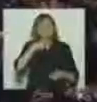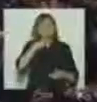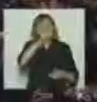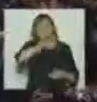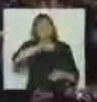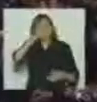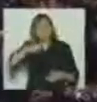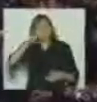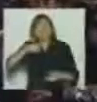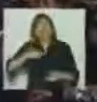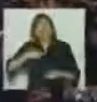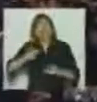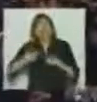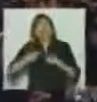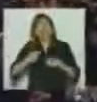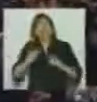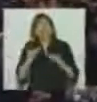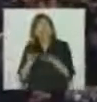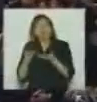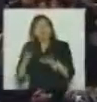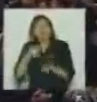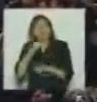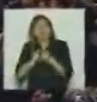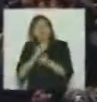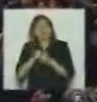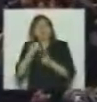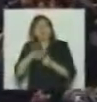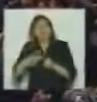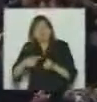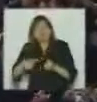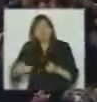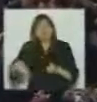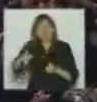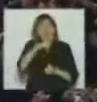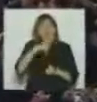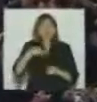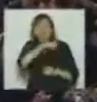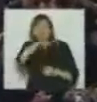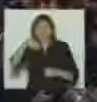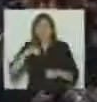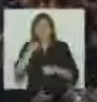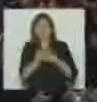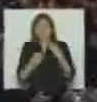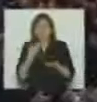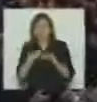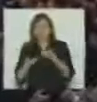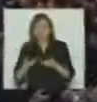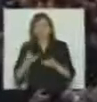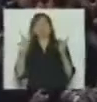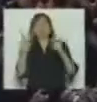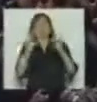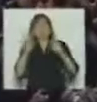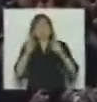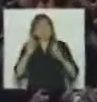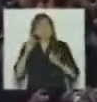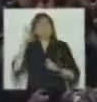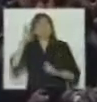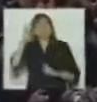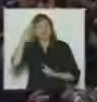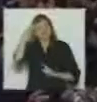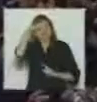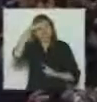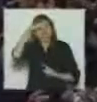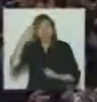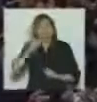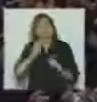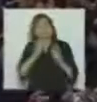a producir a que los argentinos presenten proyectos de producción nacional, de cultura